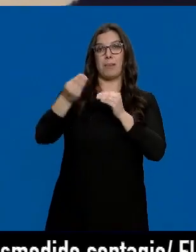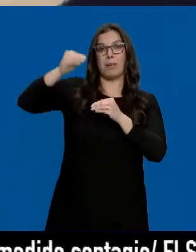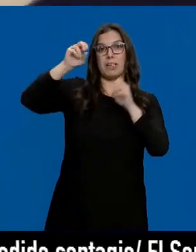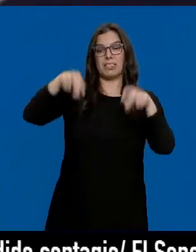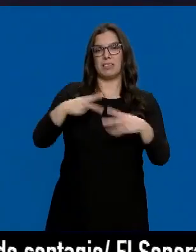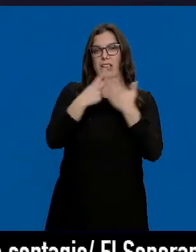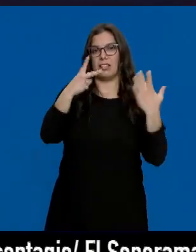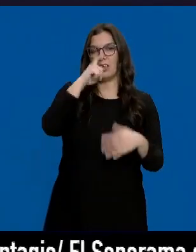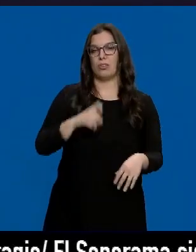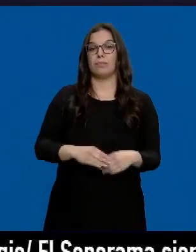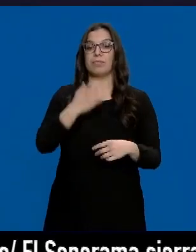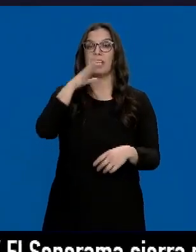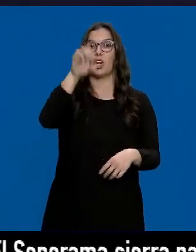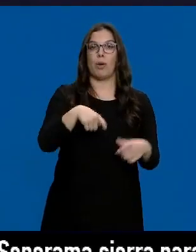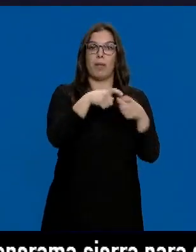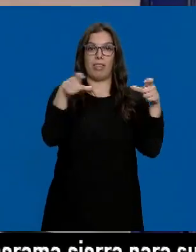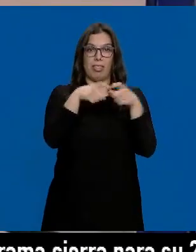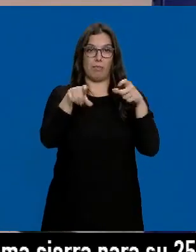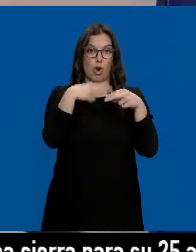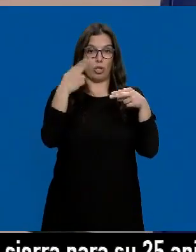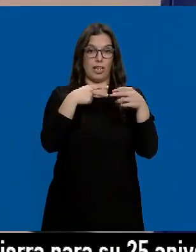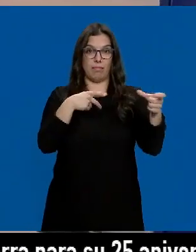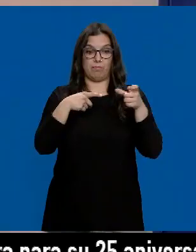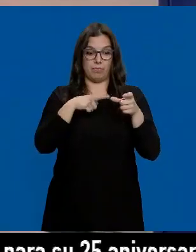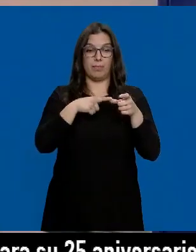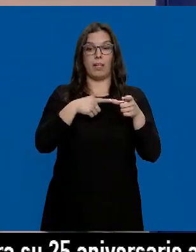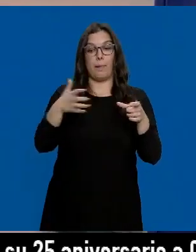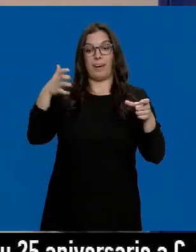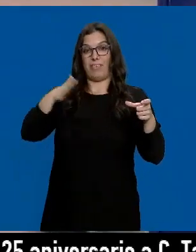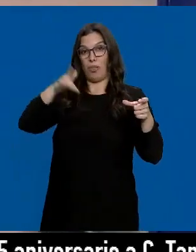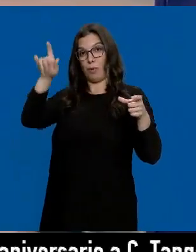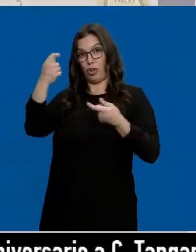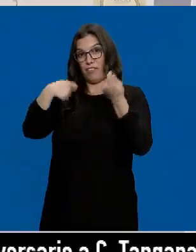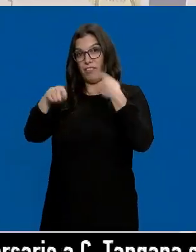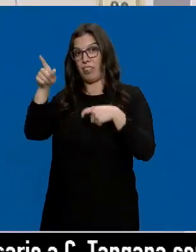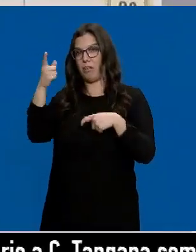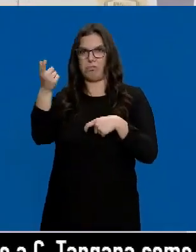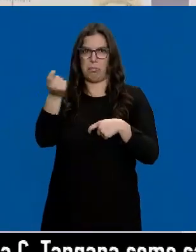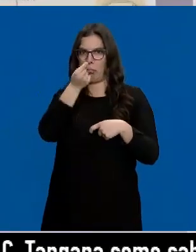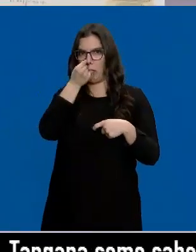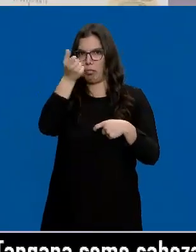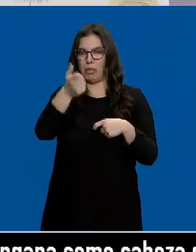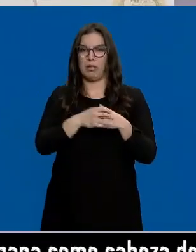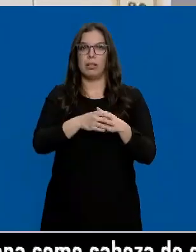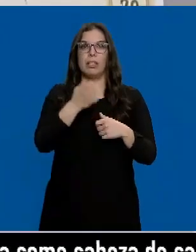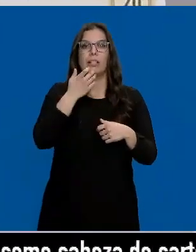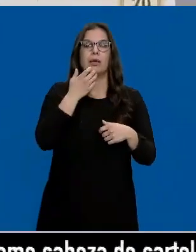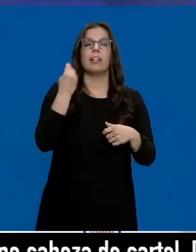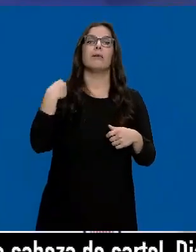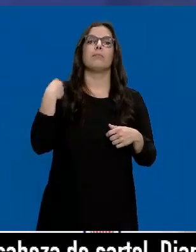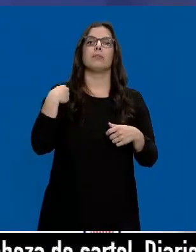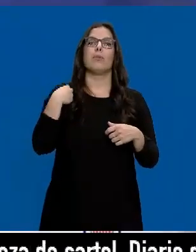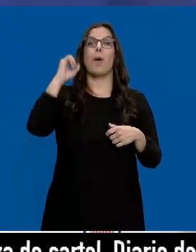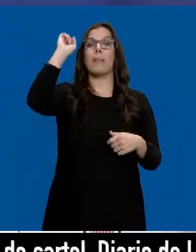Cuando compramos un décimo de lotería como este, el beneficio para los loteros es mínimo. Si ella es una primitiva son cinco